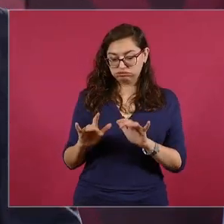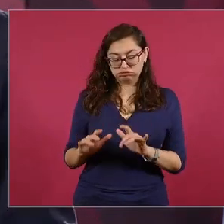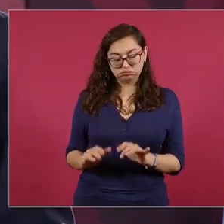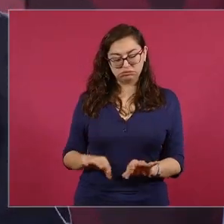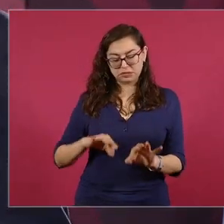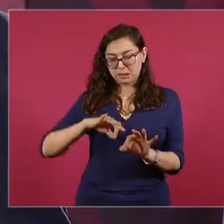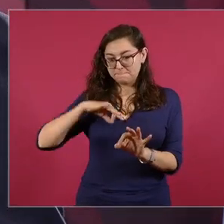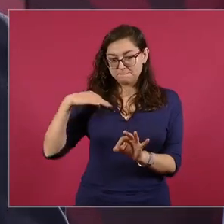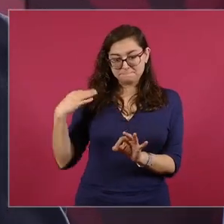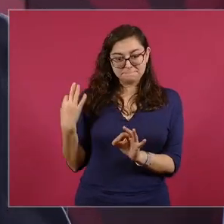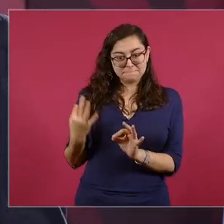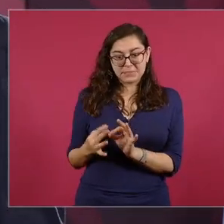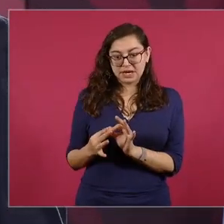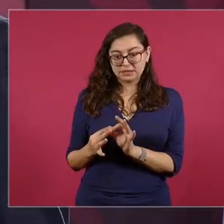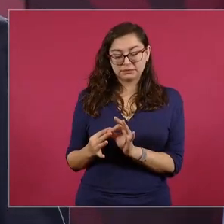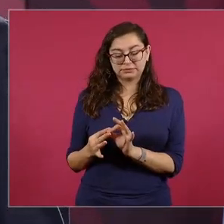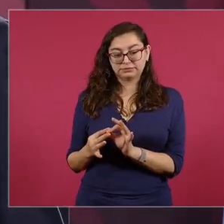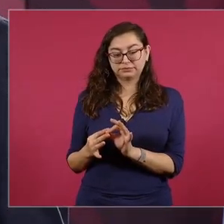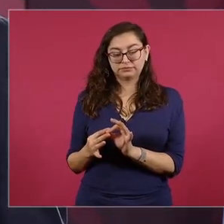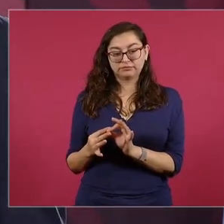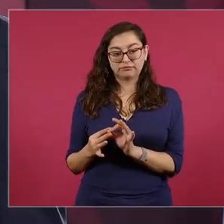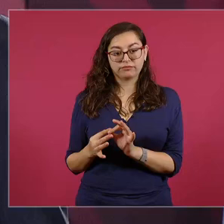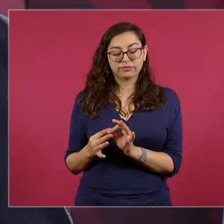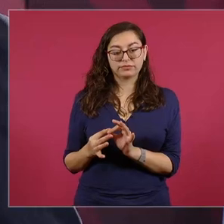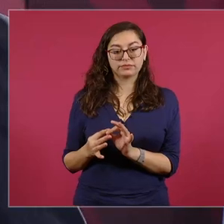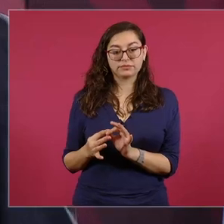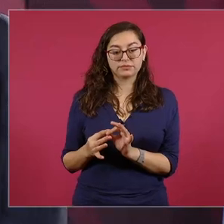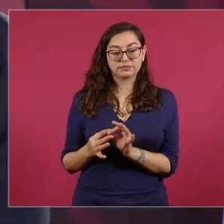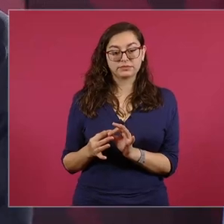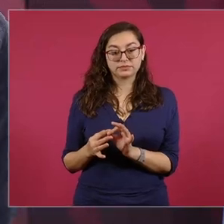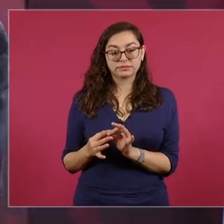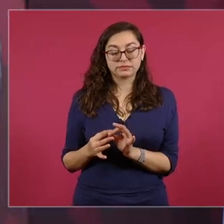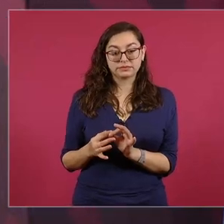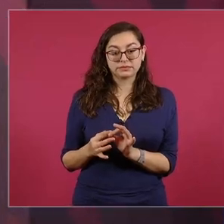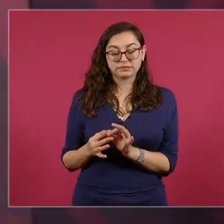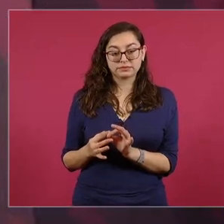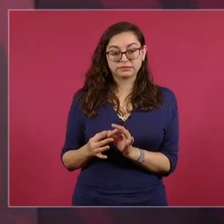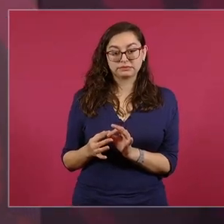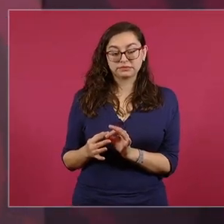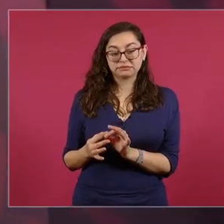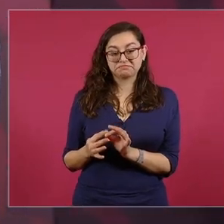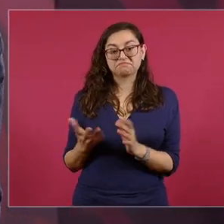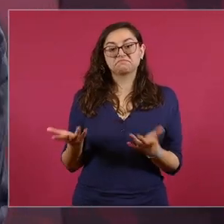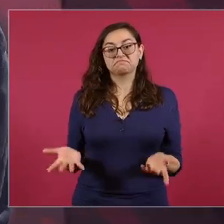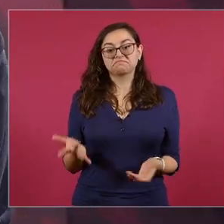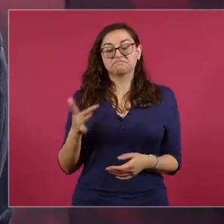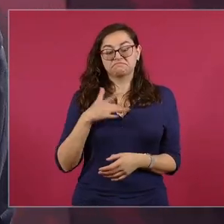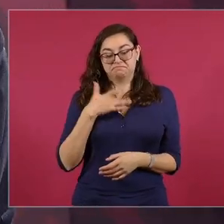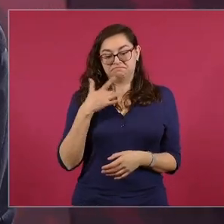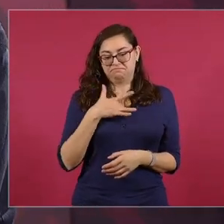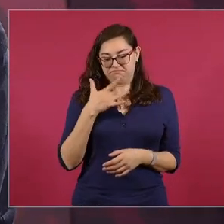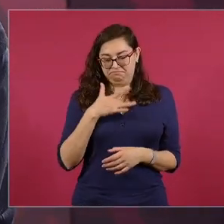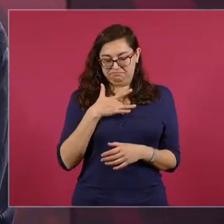afinándolo,